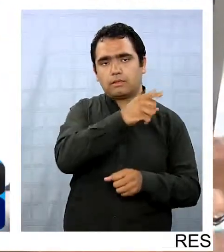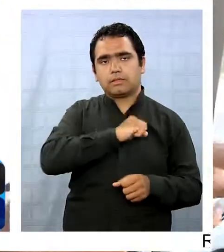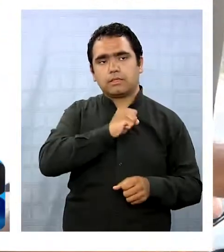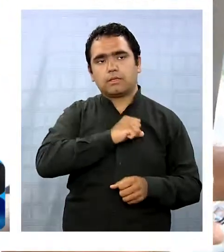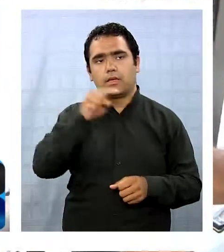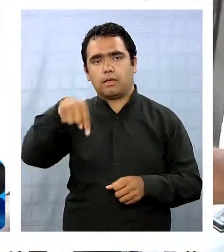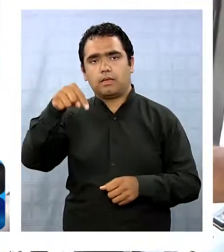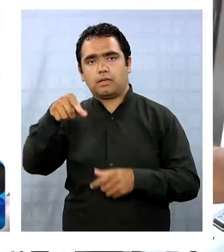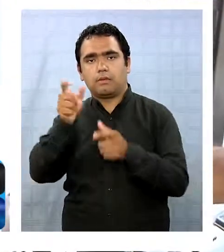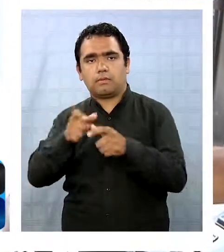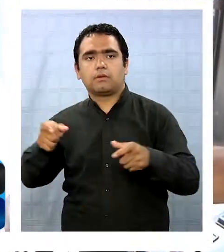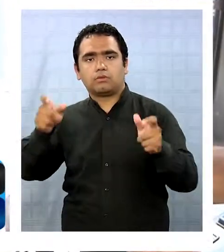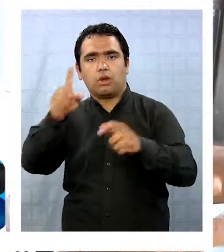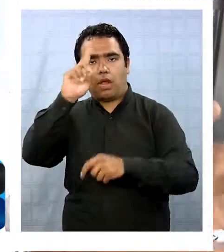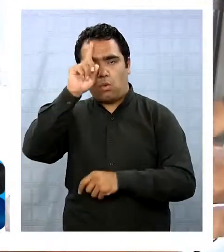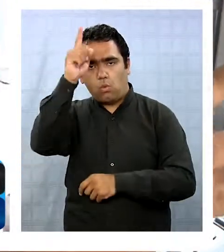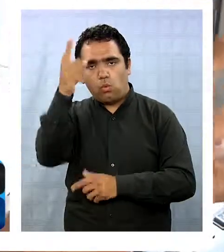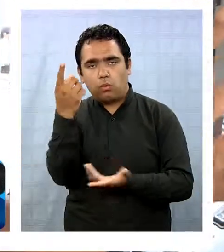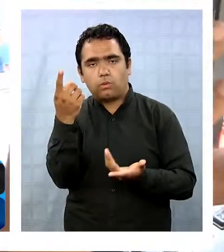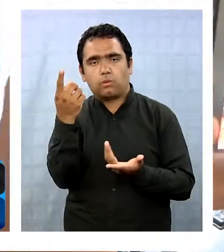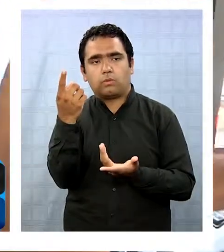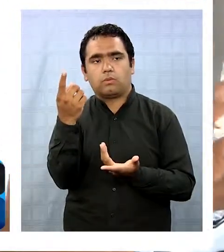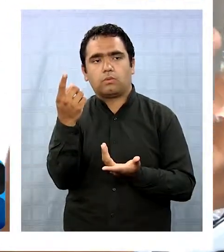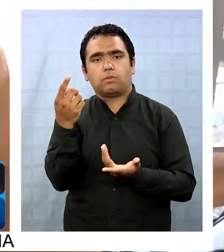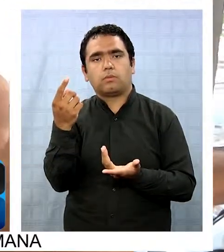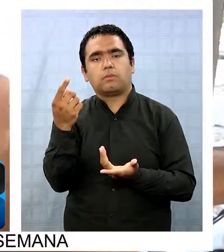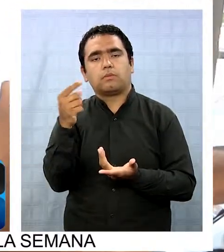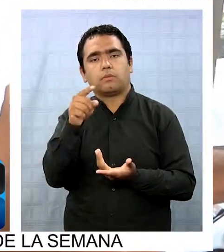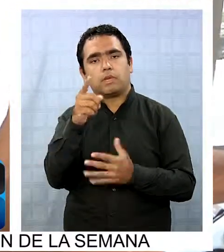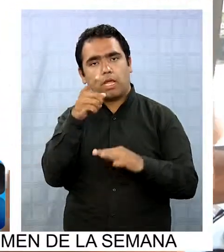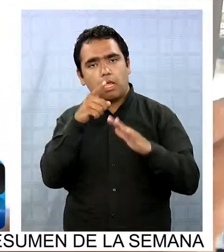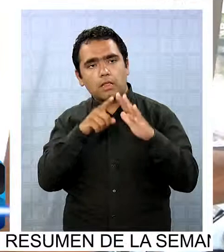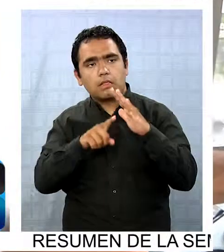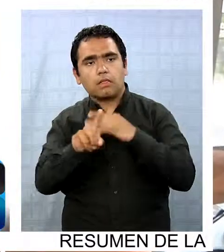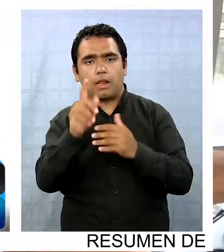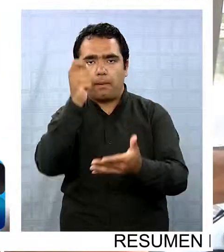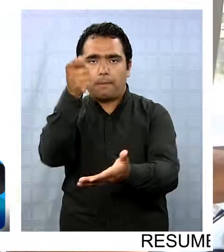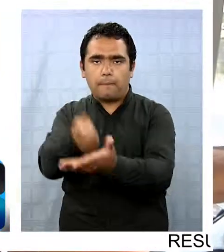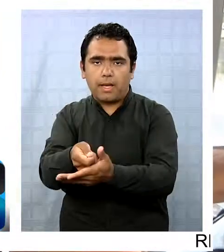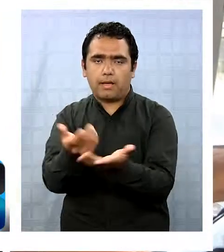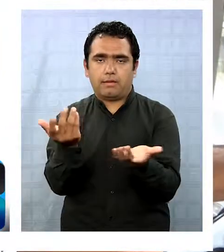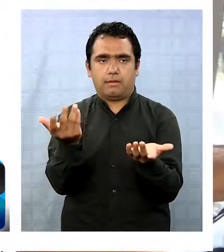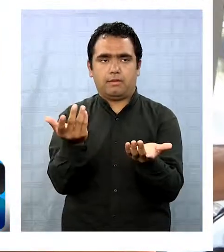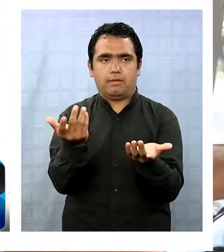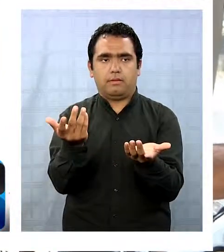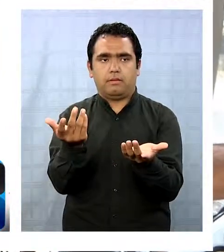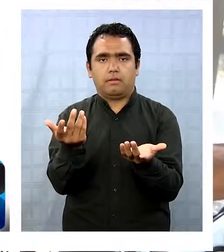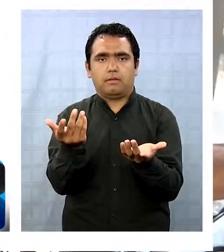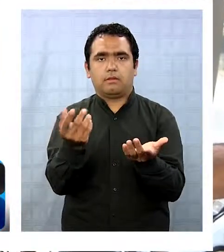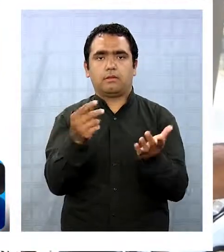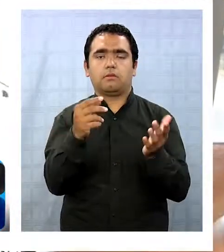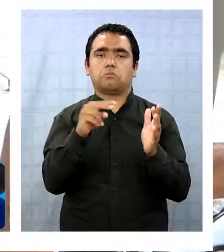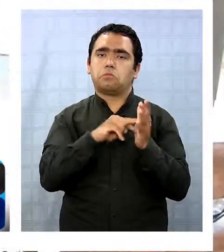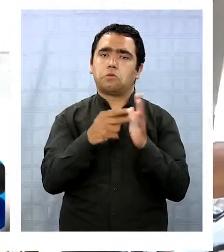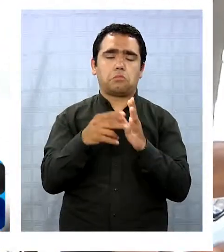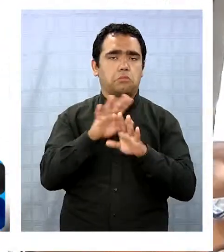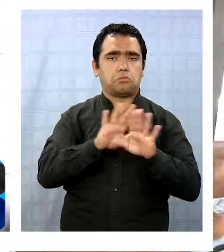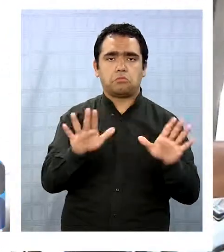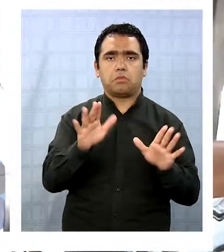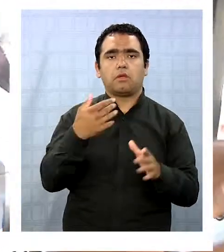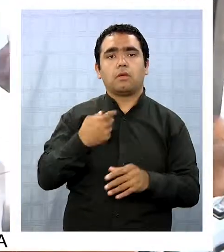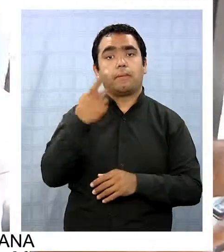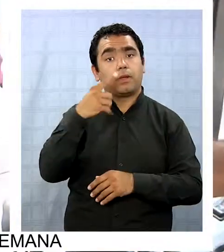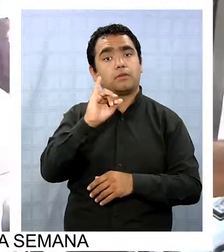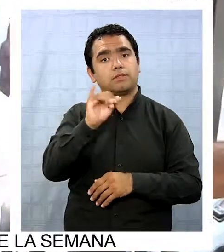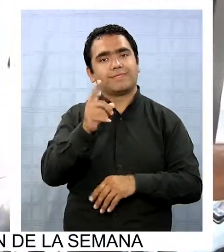por lo menos la gente todavía tiene la cultura de entrar y pagar. Grandes problemas no hay. Lo que sí es